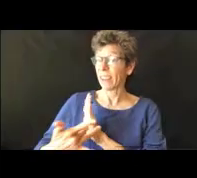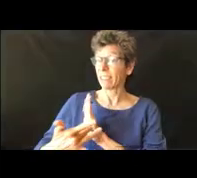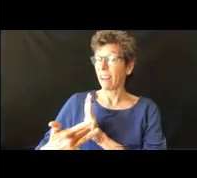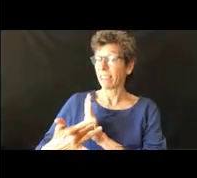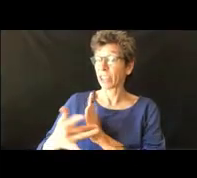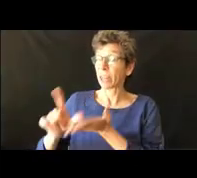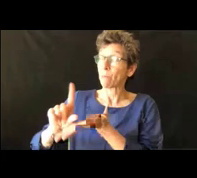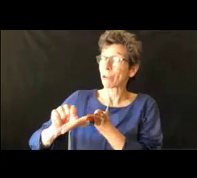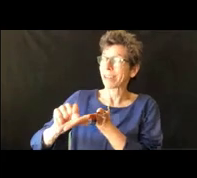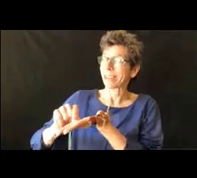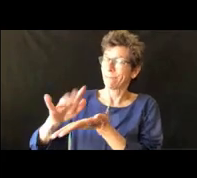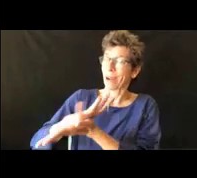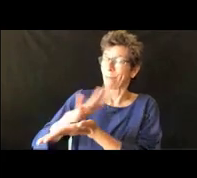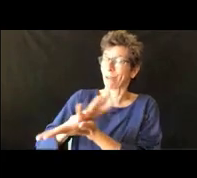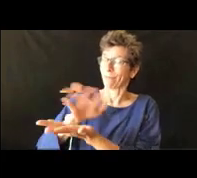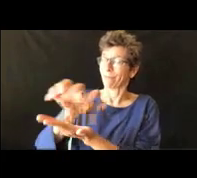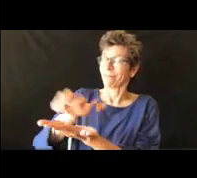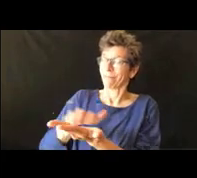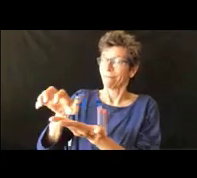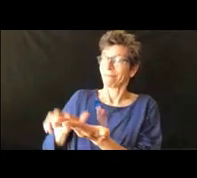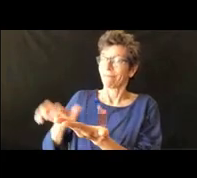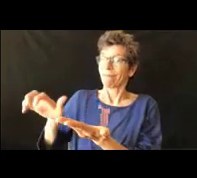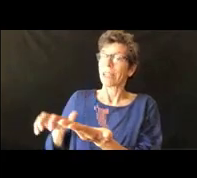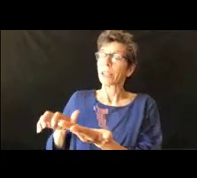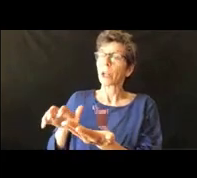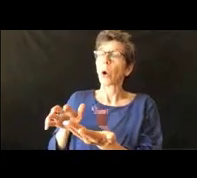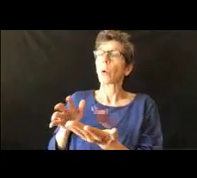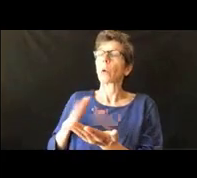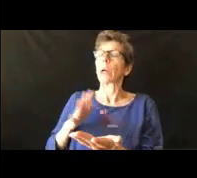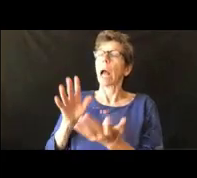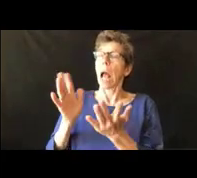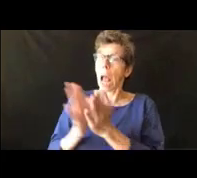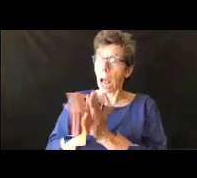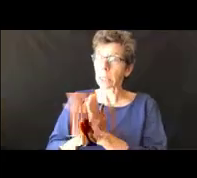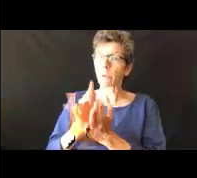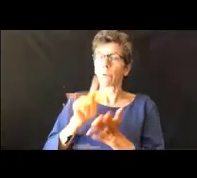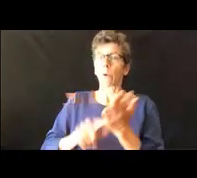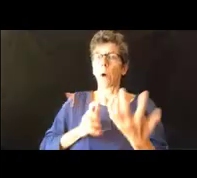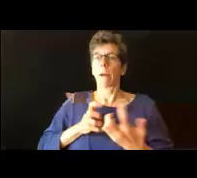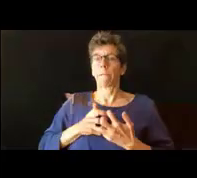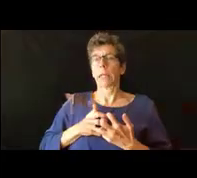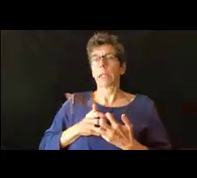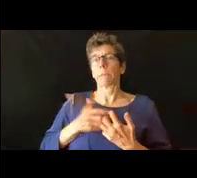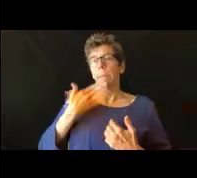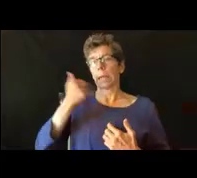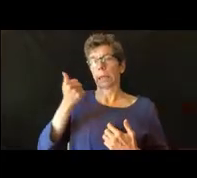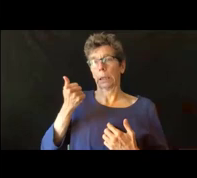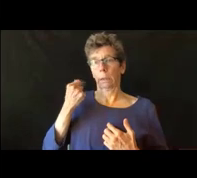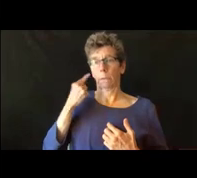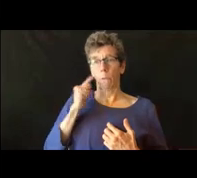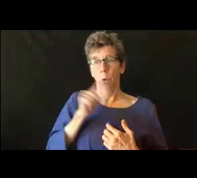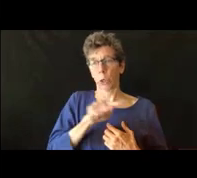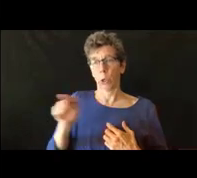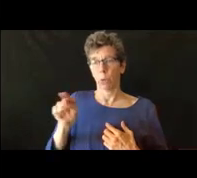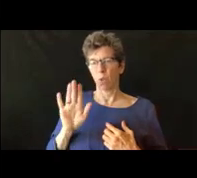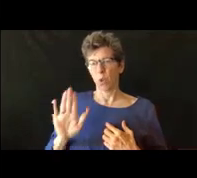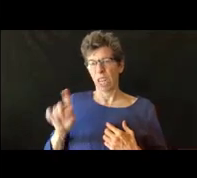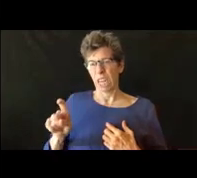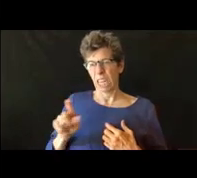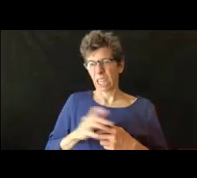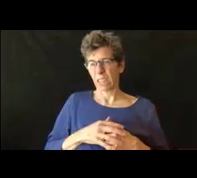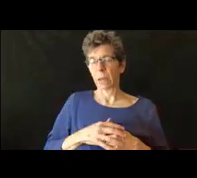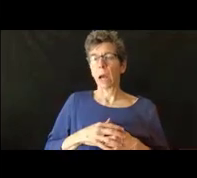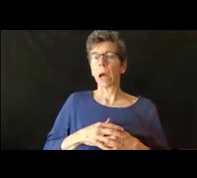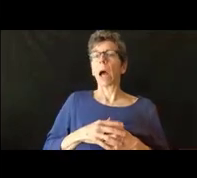de que cualquier tecnología que tengamos que estamos utilizando funcione de la mejor manera para ustedes entonces